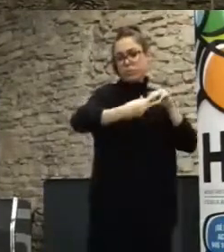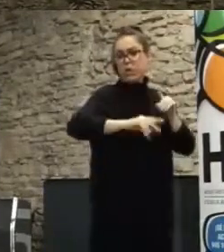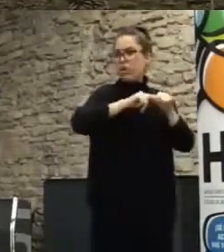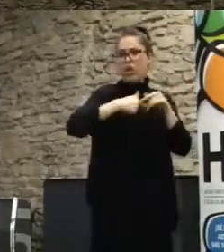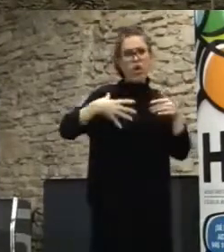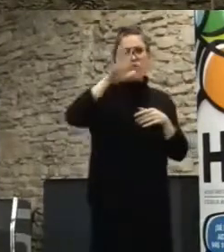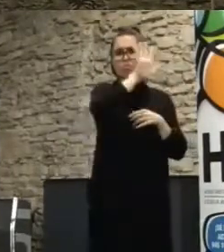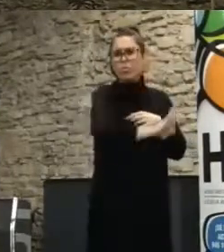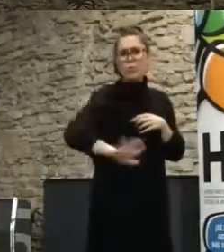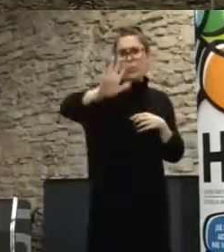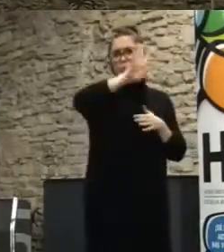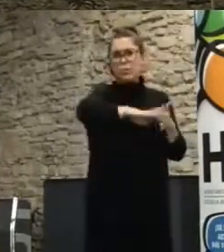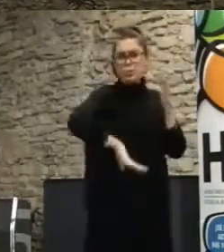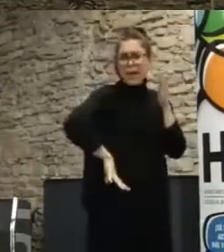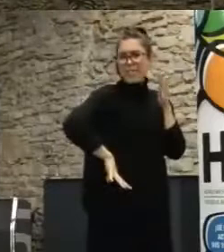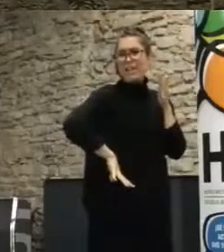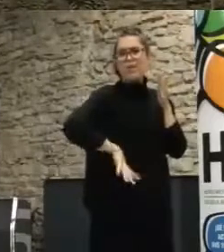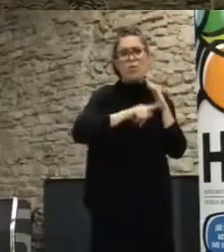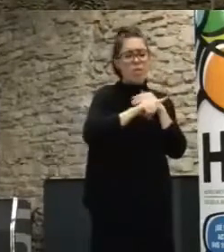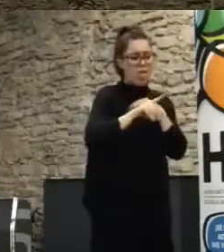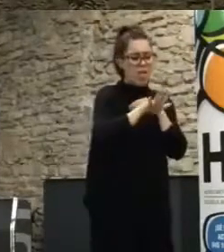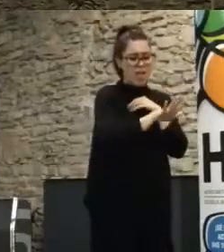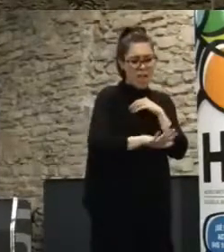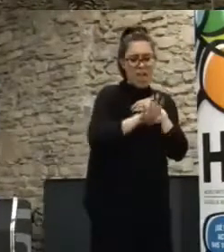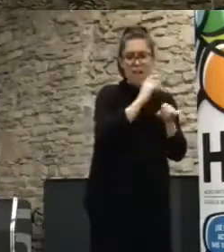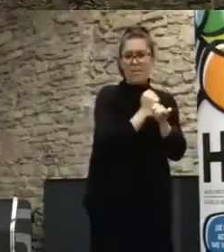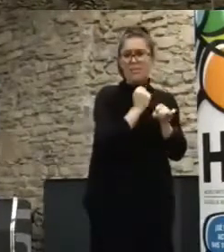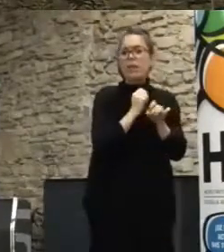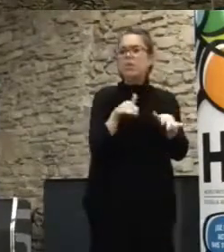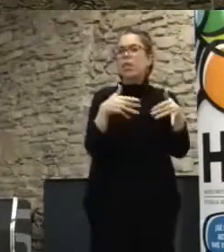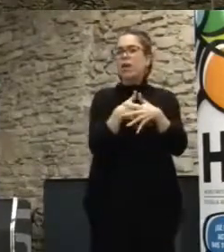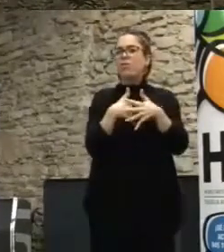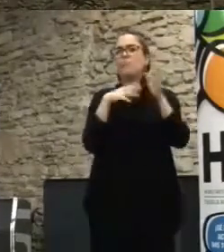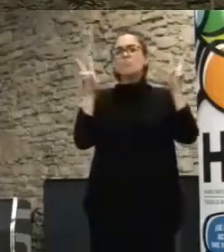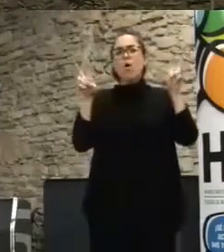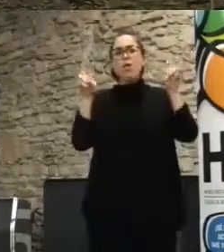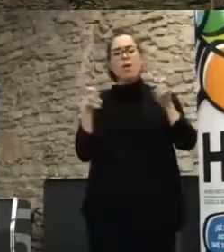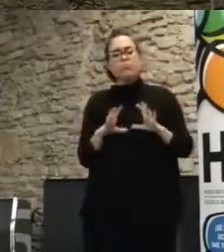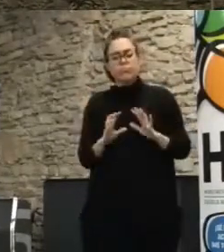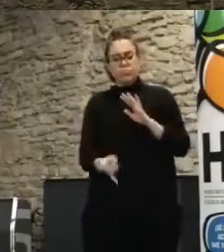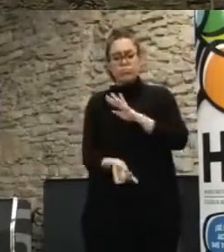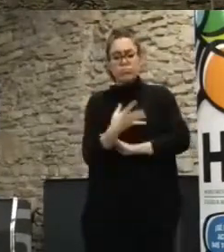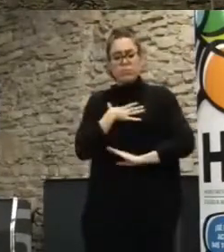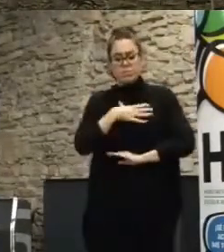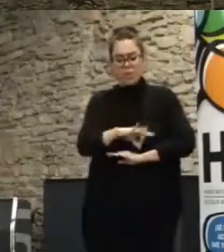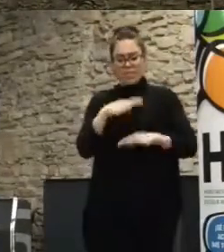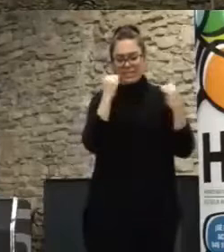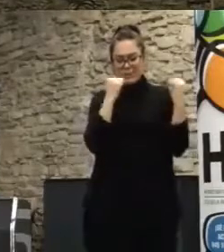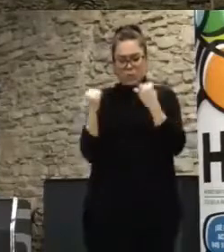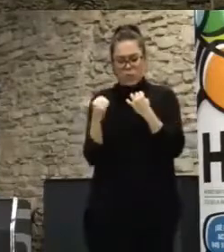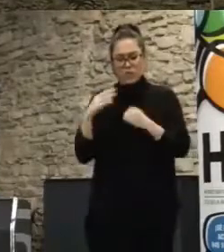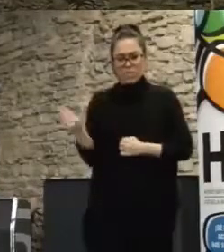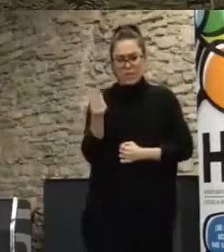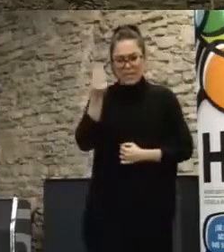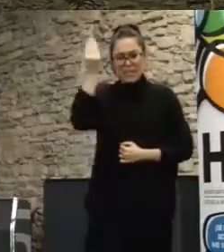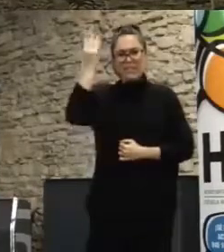Barcelona, con un montón de ciudades. Entonces, te permite generar una nueva red de ciudades, instituciones que colaboran, que cooperan, que mejoran el